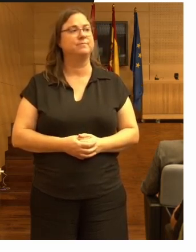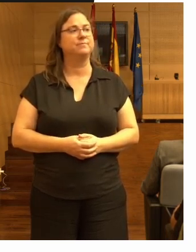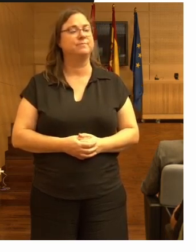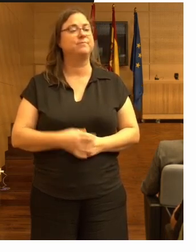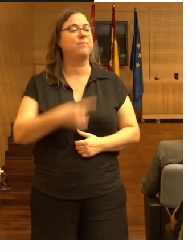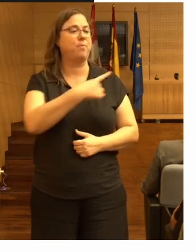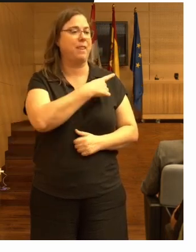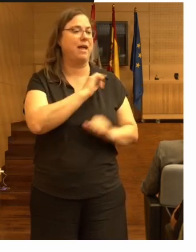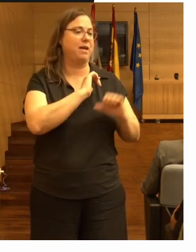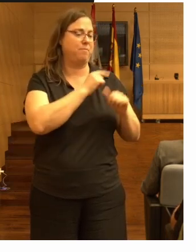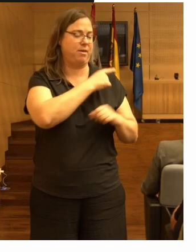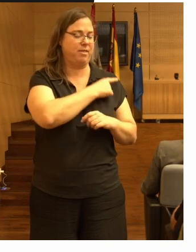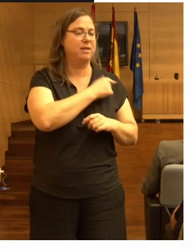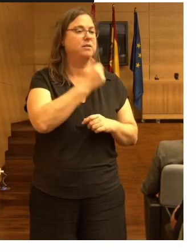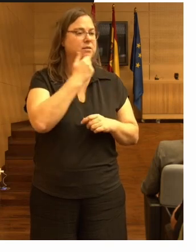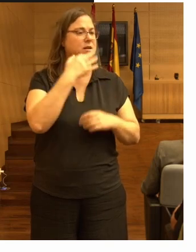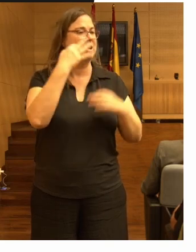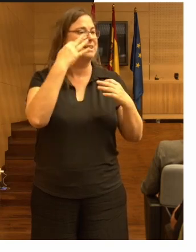¿Quieres empezar?